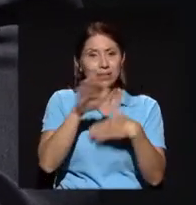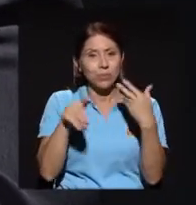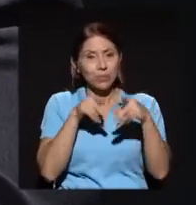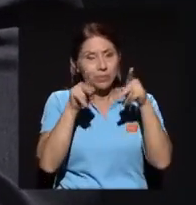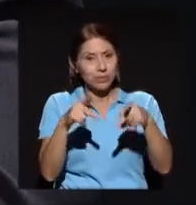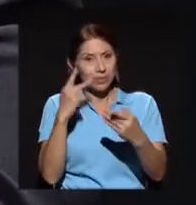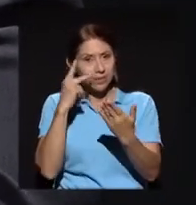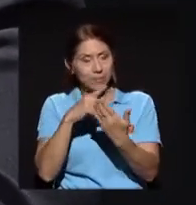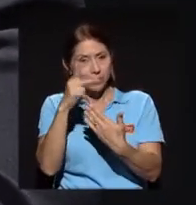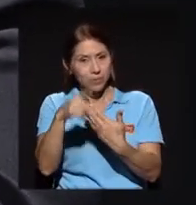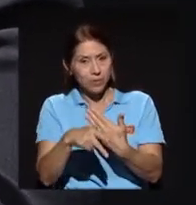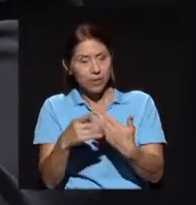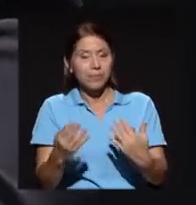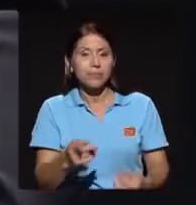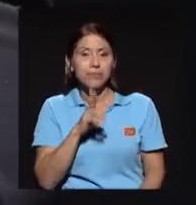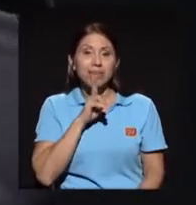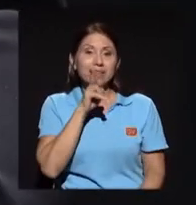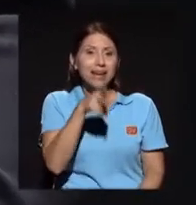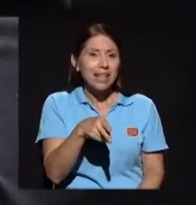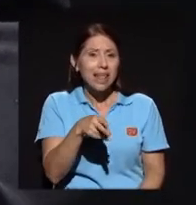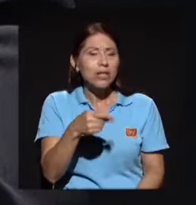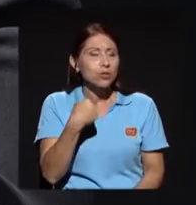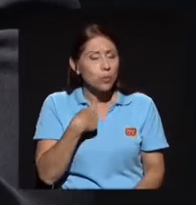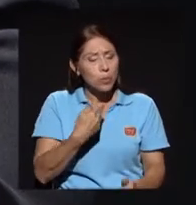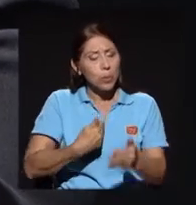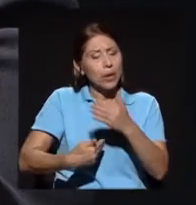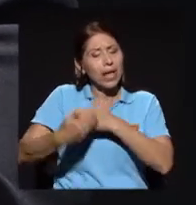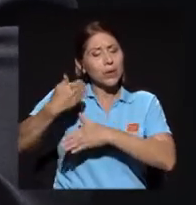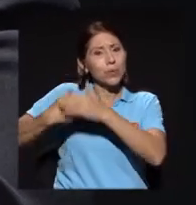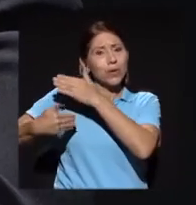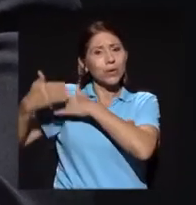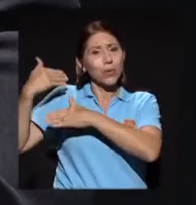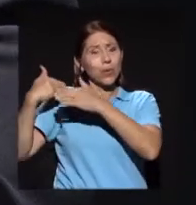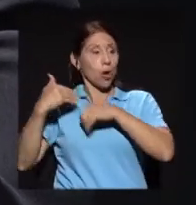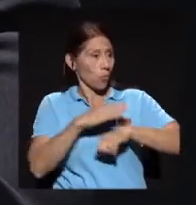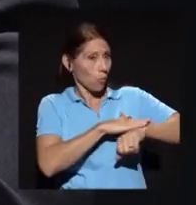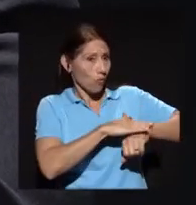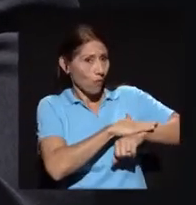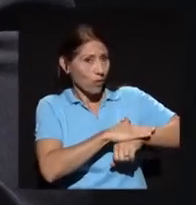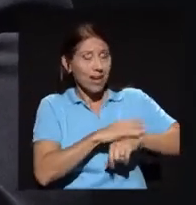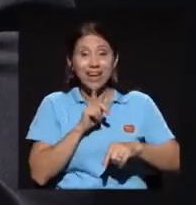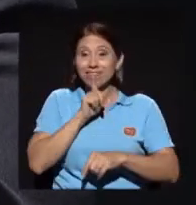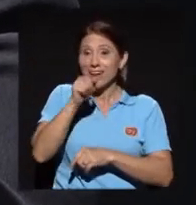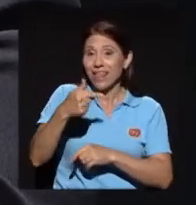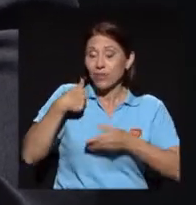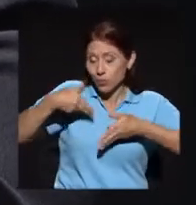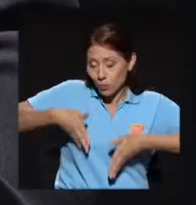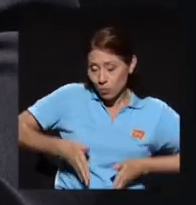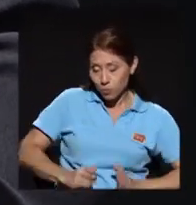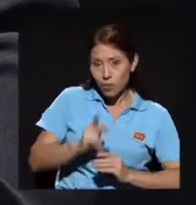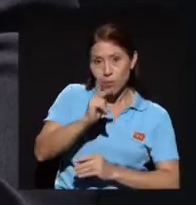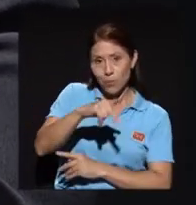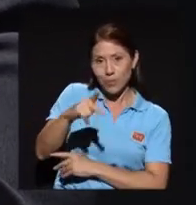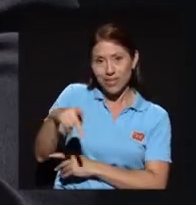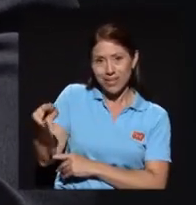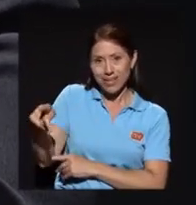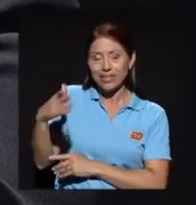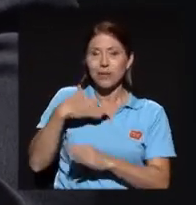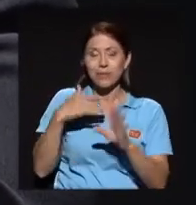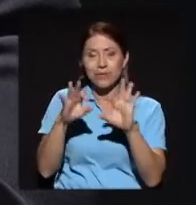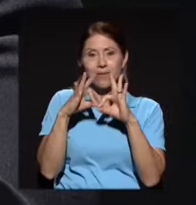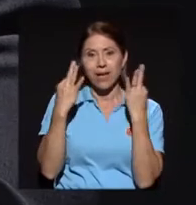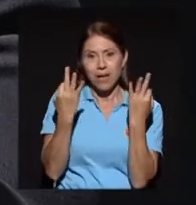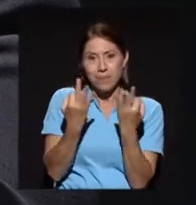En realidad, me voy a ir un poquito más atrás porque yo soy porteña de nacimiento y mi familia